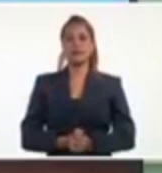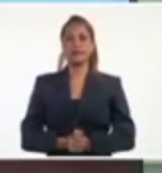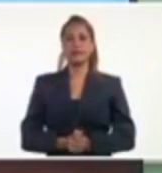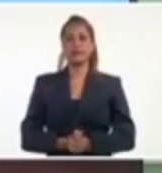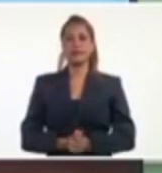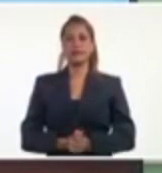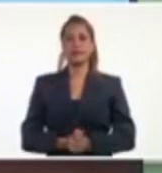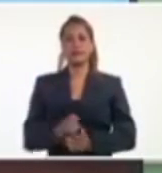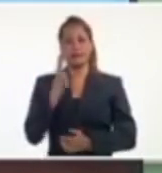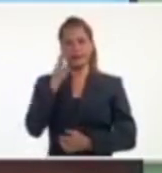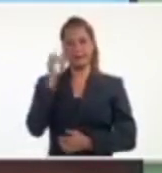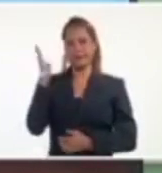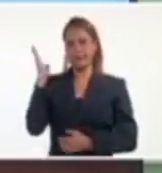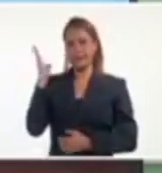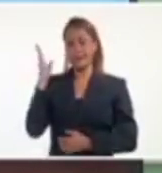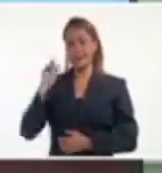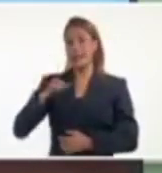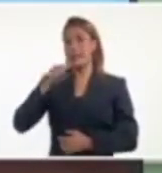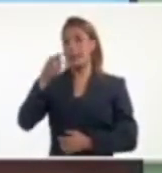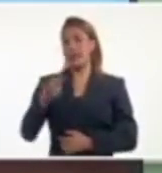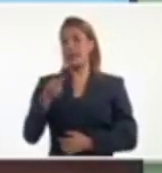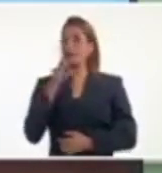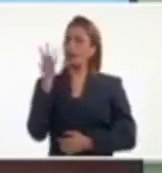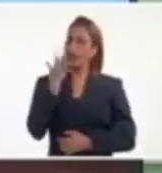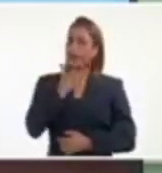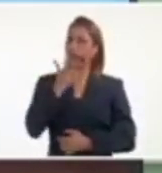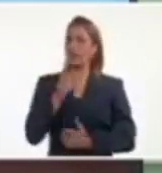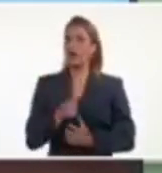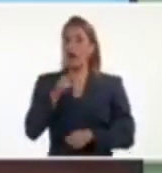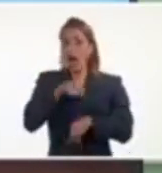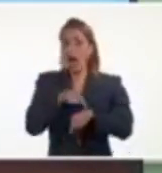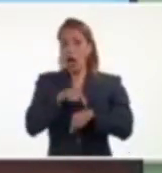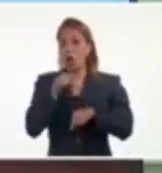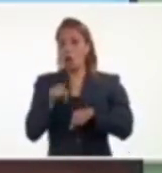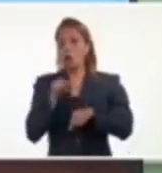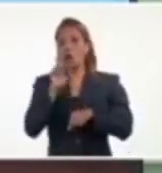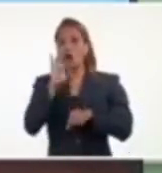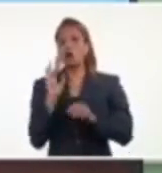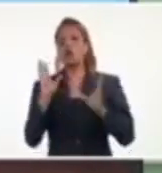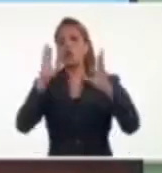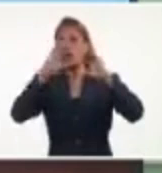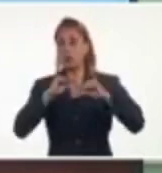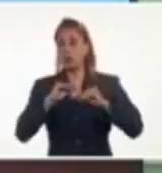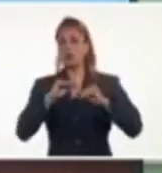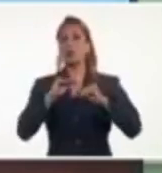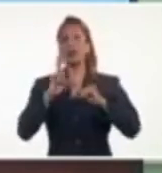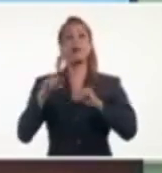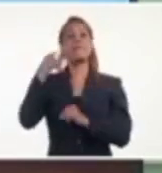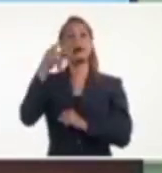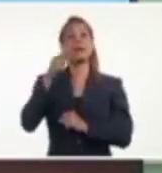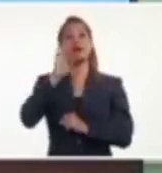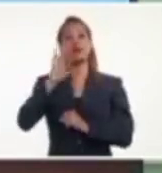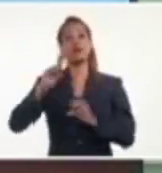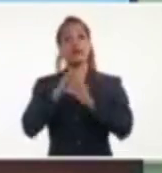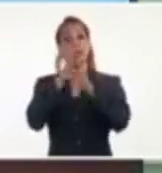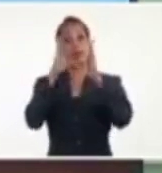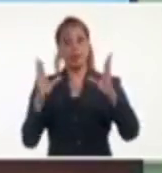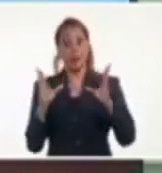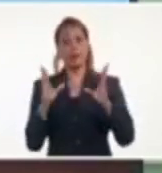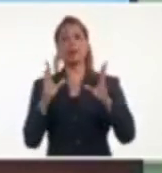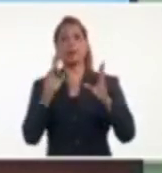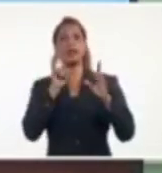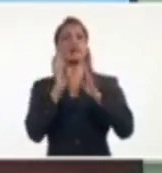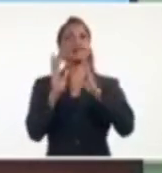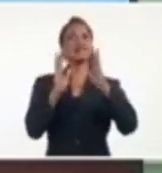Aquí lo vemos, mañana, o no, perdón, ahora a las 8 de la noche y mañana a las 8 de la mañana, aquí